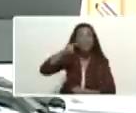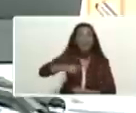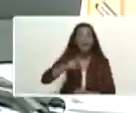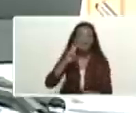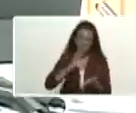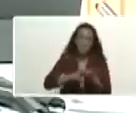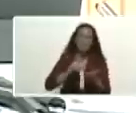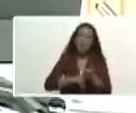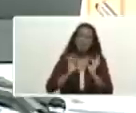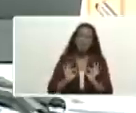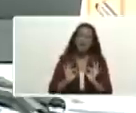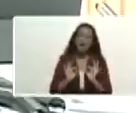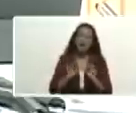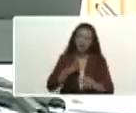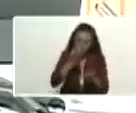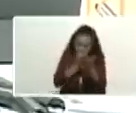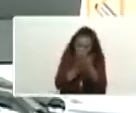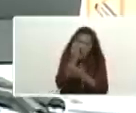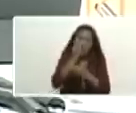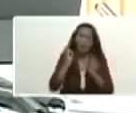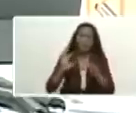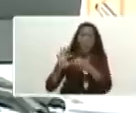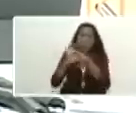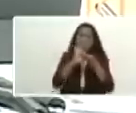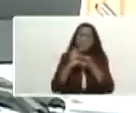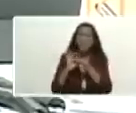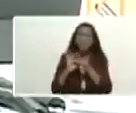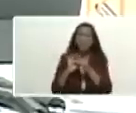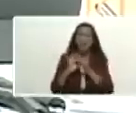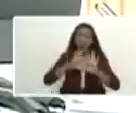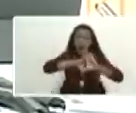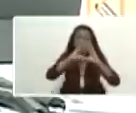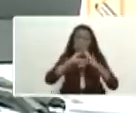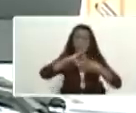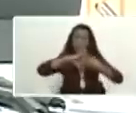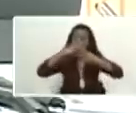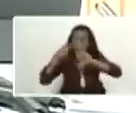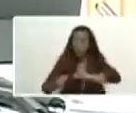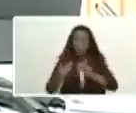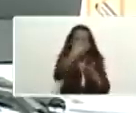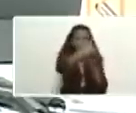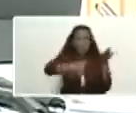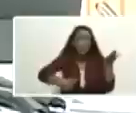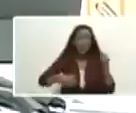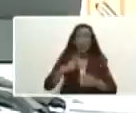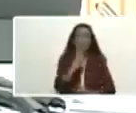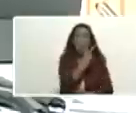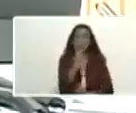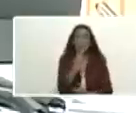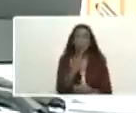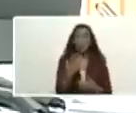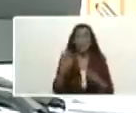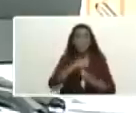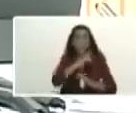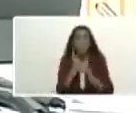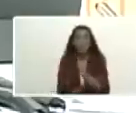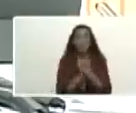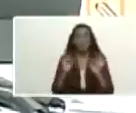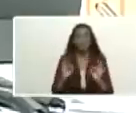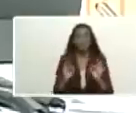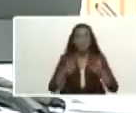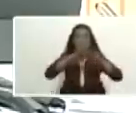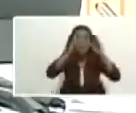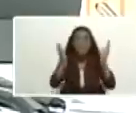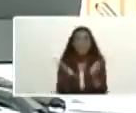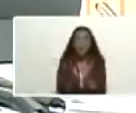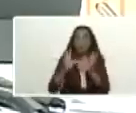verdaderamente férreamente unida articulando con los nuevos poderes del mundo del mundo